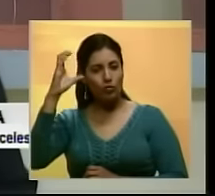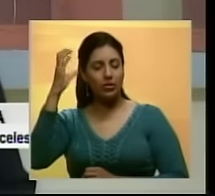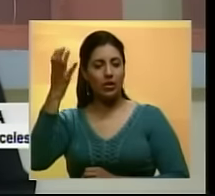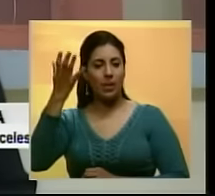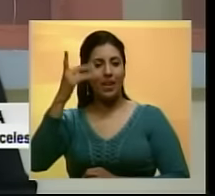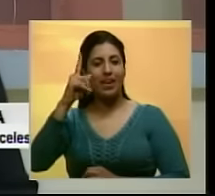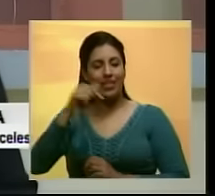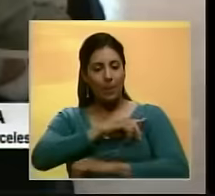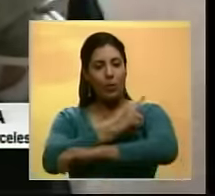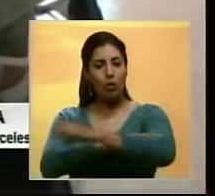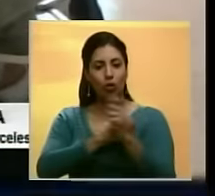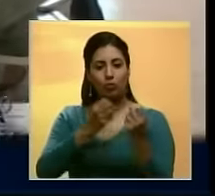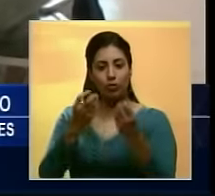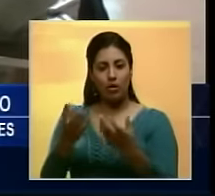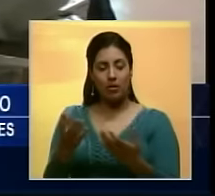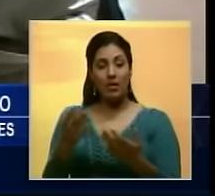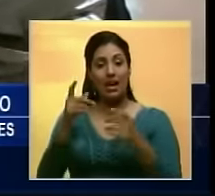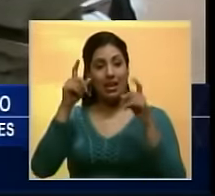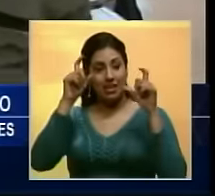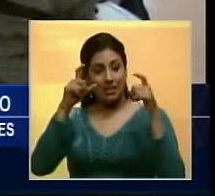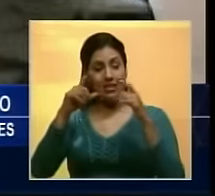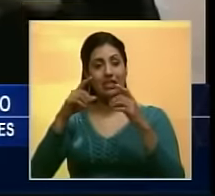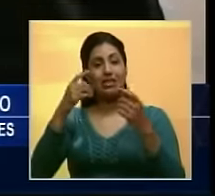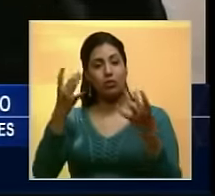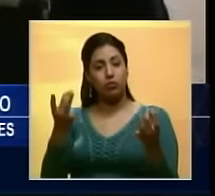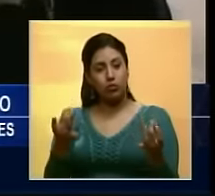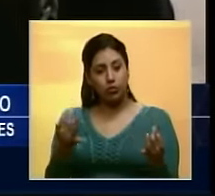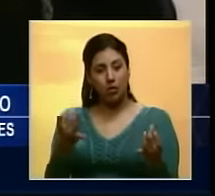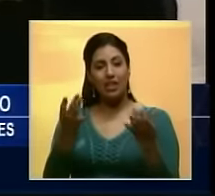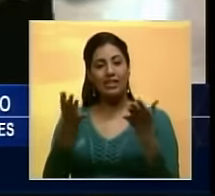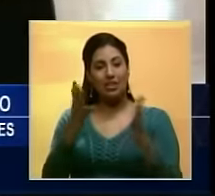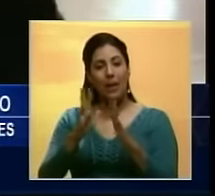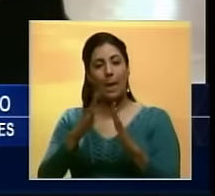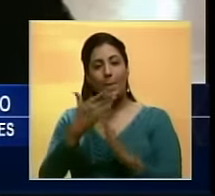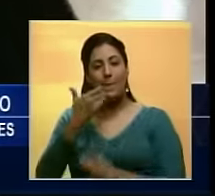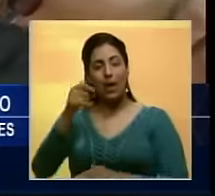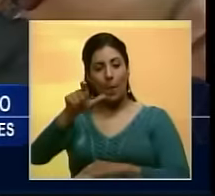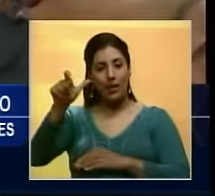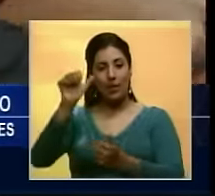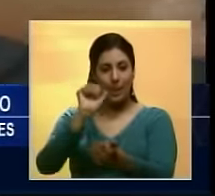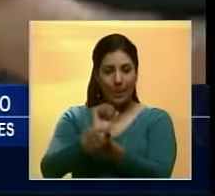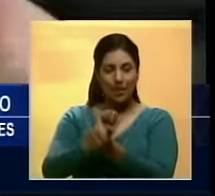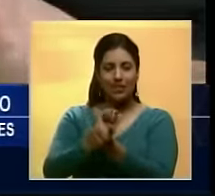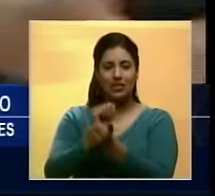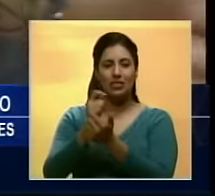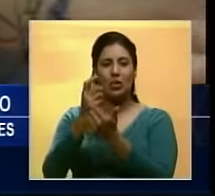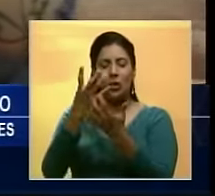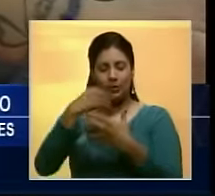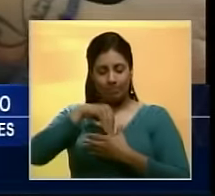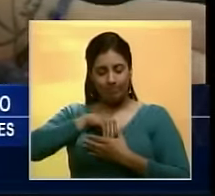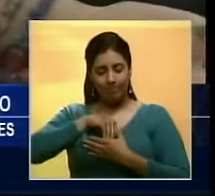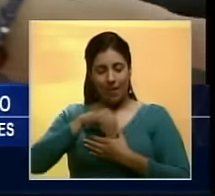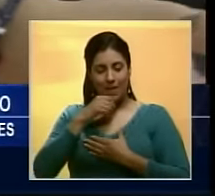y empoderar. Las clases de yoga han servido también para que las reclusas hagan una introspección de sus vidas y